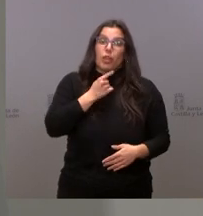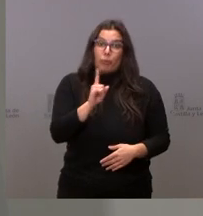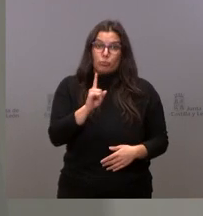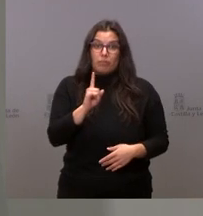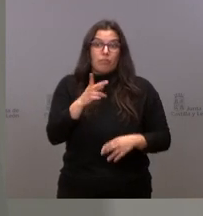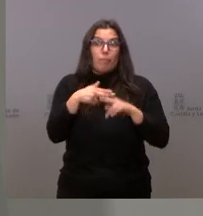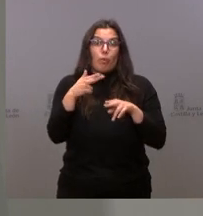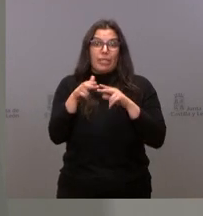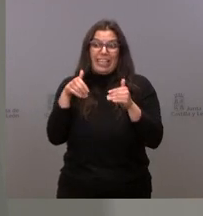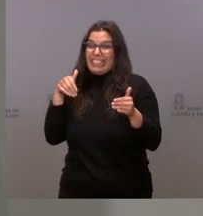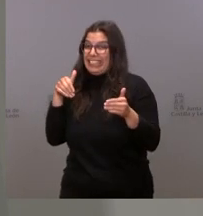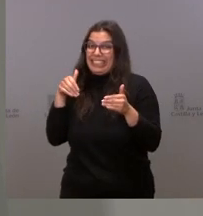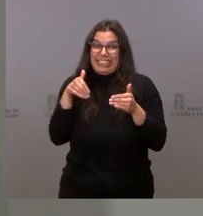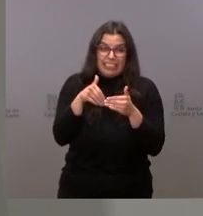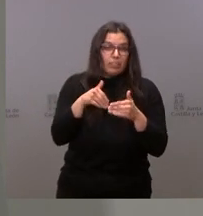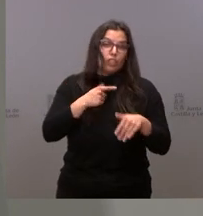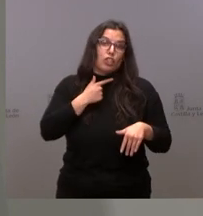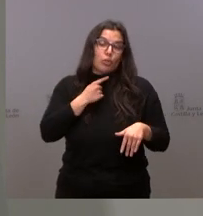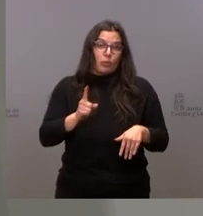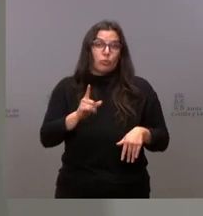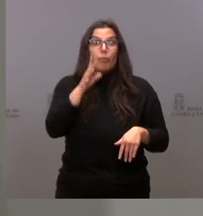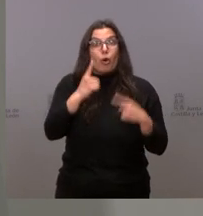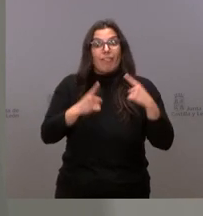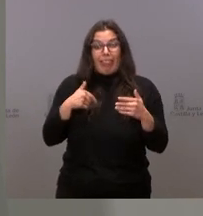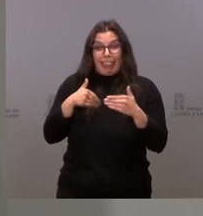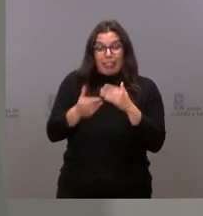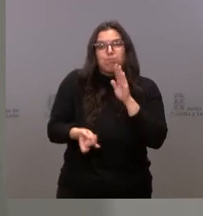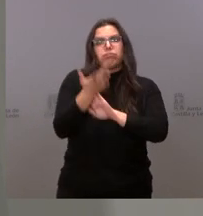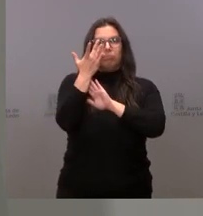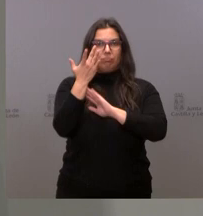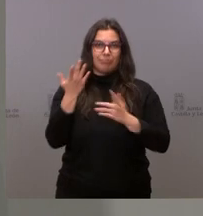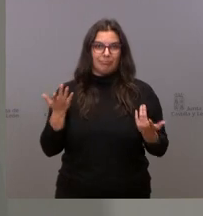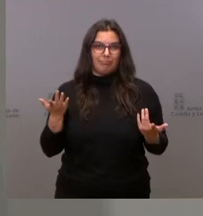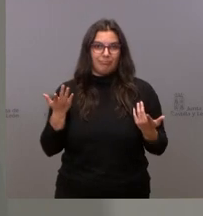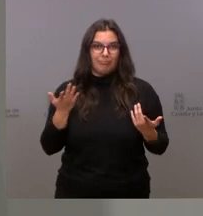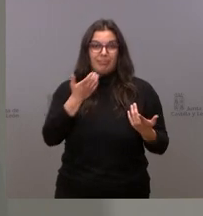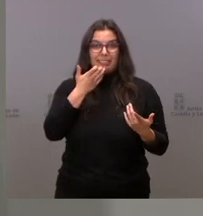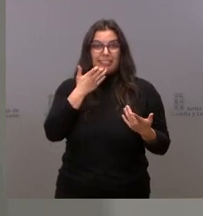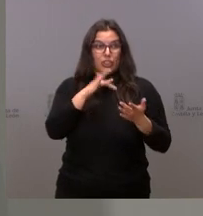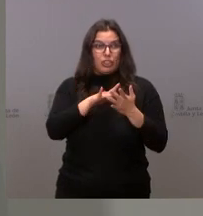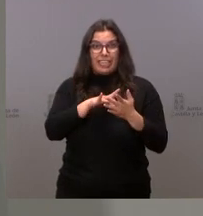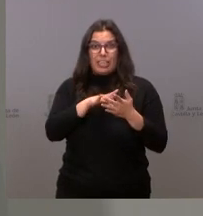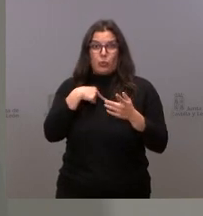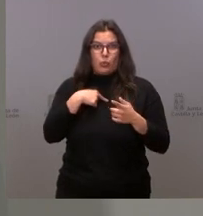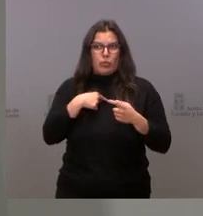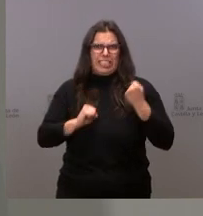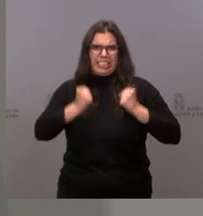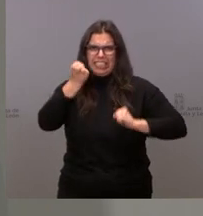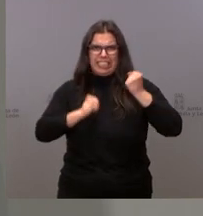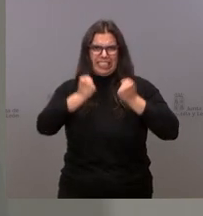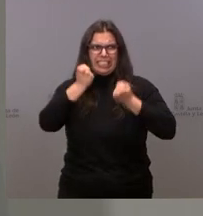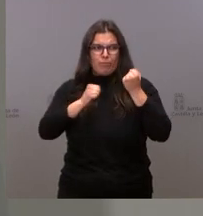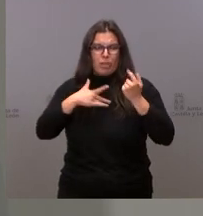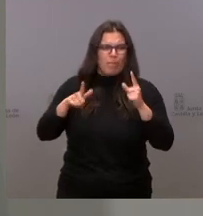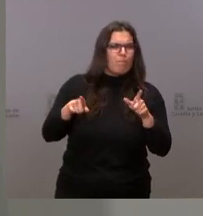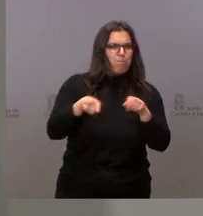llevar las negociaciones hasta el final. Porque a veces pasan cosas. Cuando uno pone las cosas en el límite. Pero bueno,